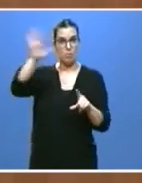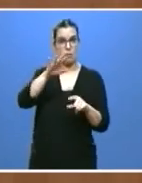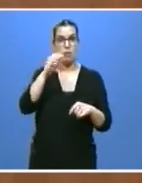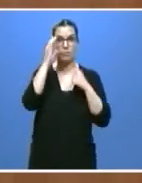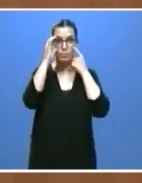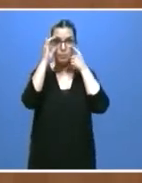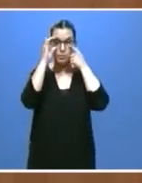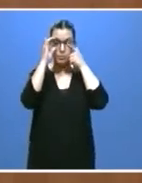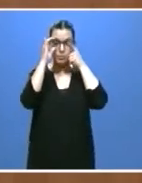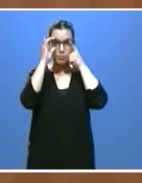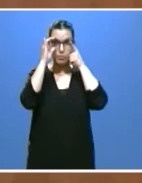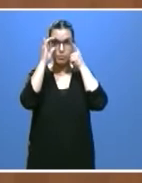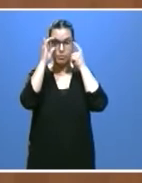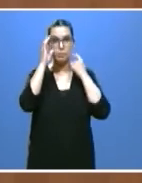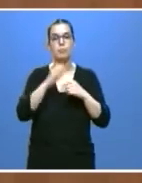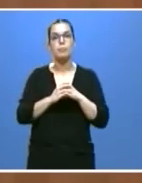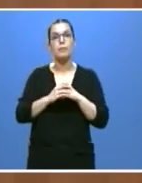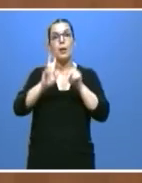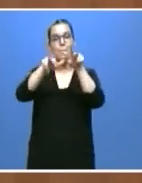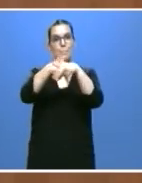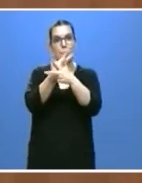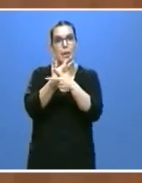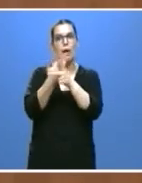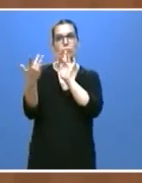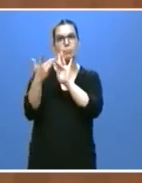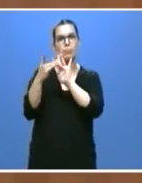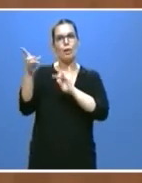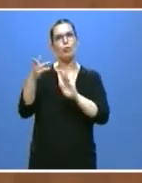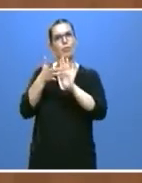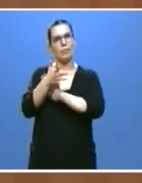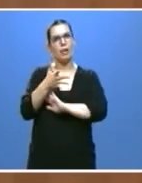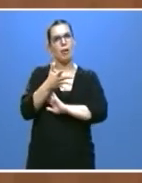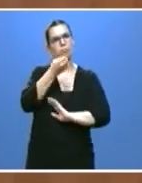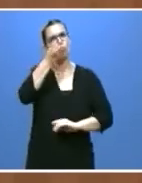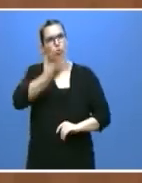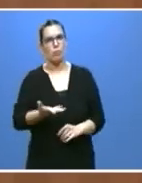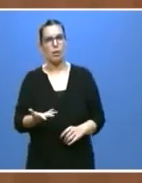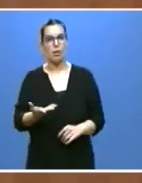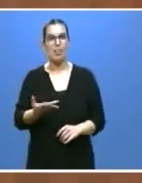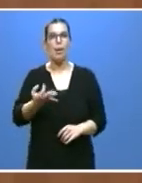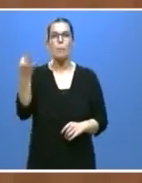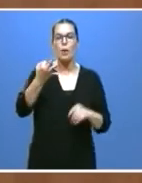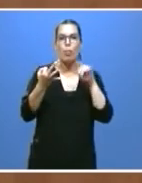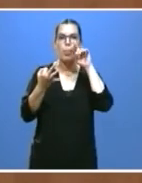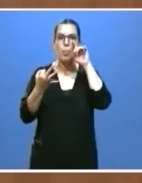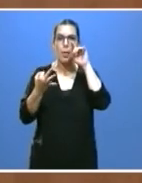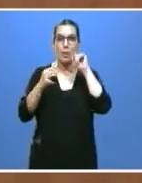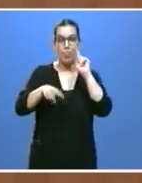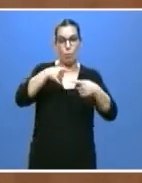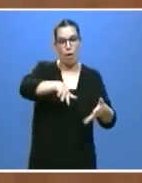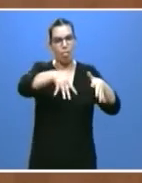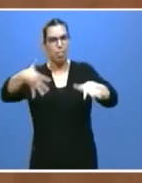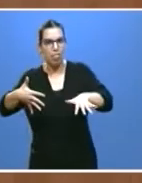mantenidas durante la pandemia han sido un buen gesto institucional pero hay que mejorar la trascendencia práctica